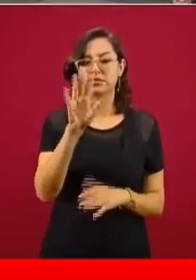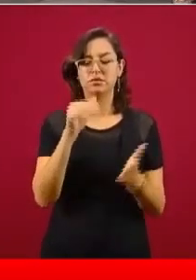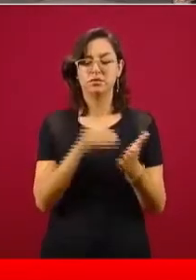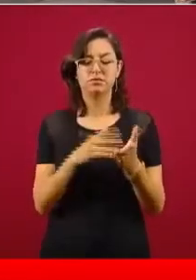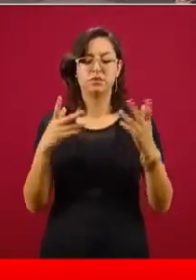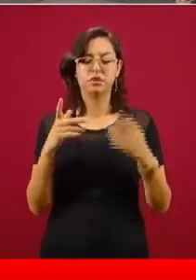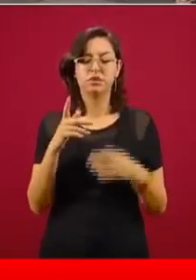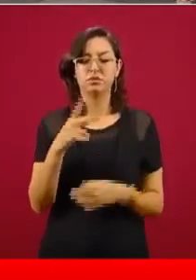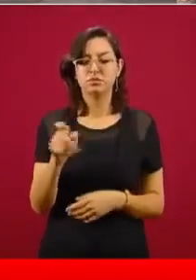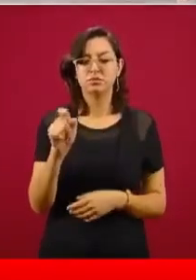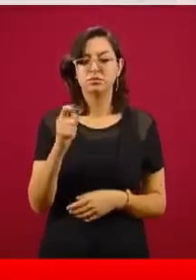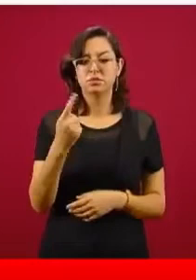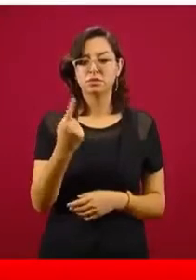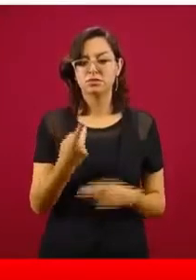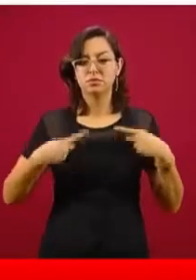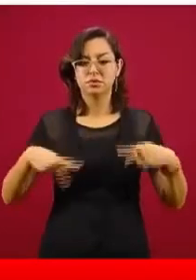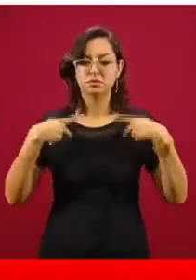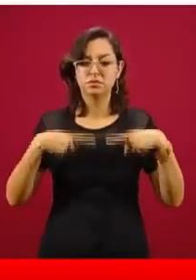221.